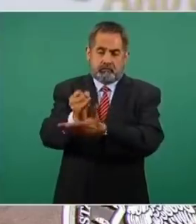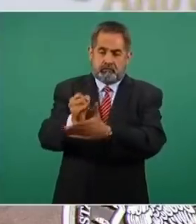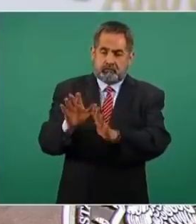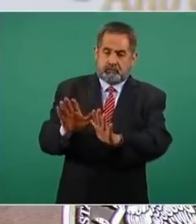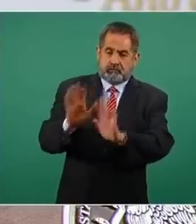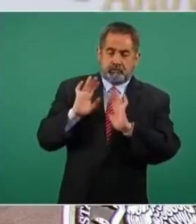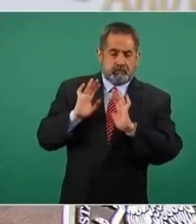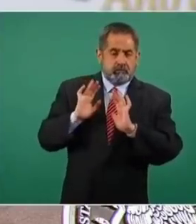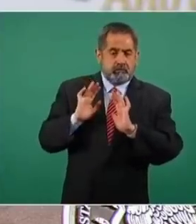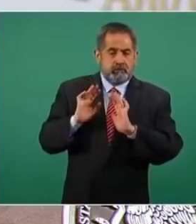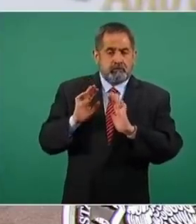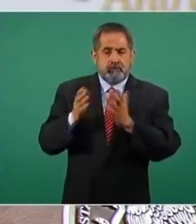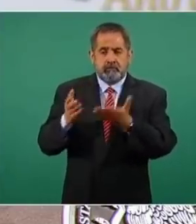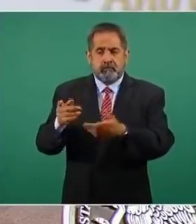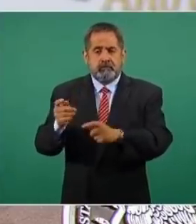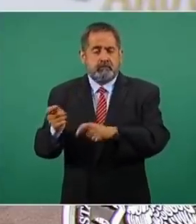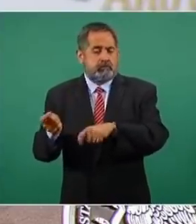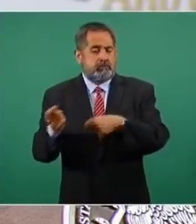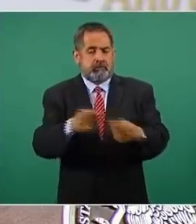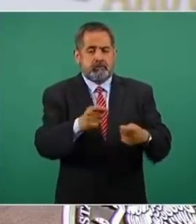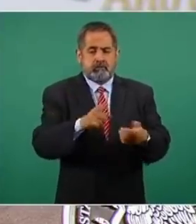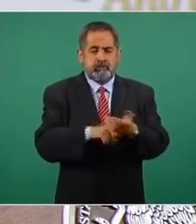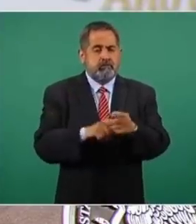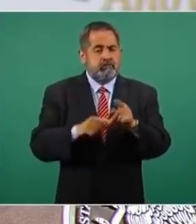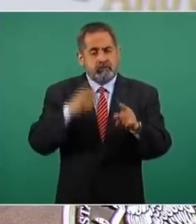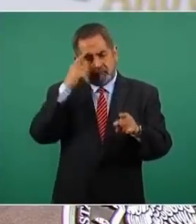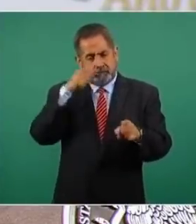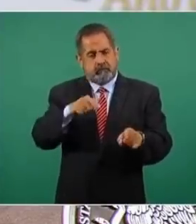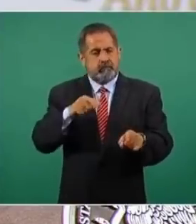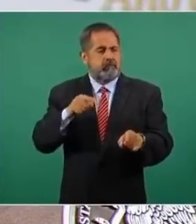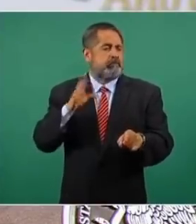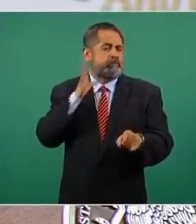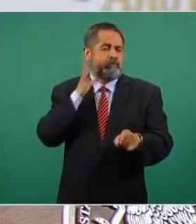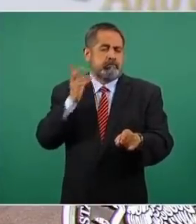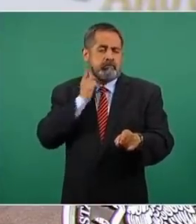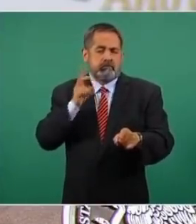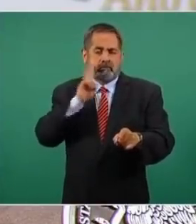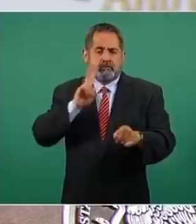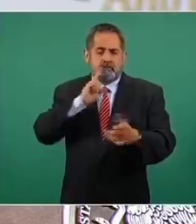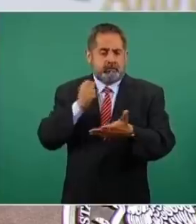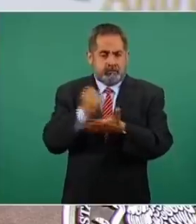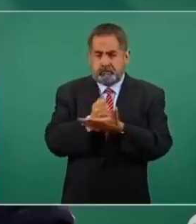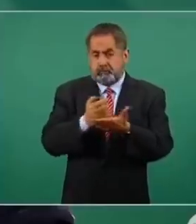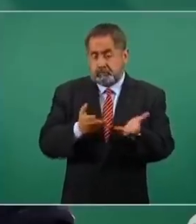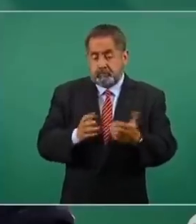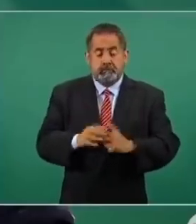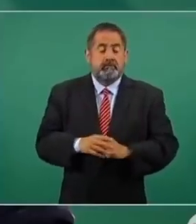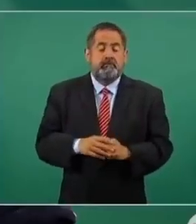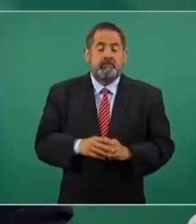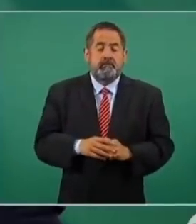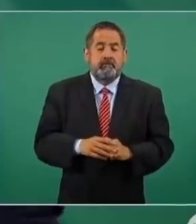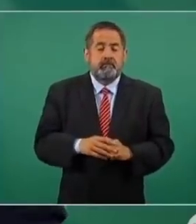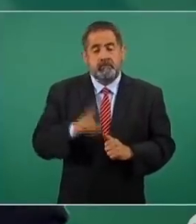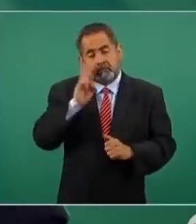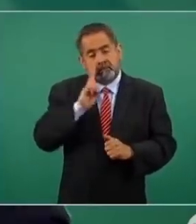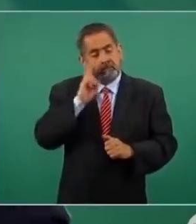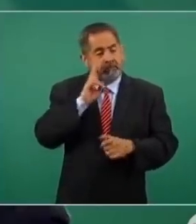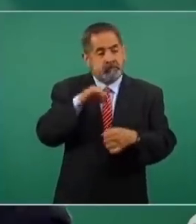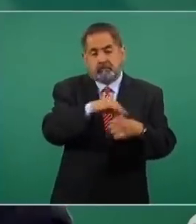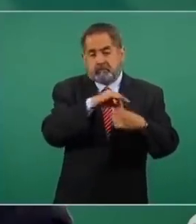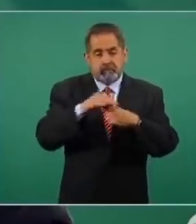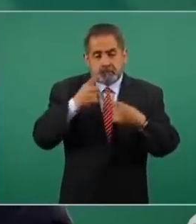Ahora esa iniciativa va a pasar a la Cámara de Diputados y se va